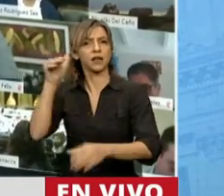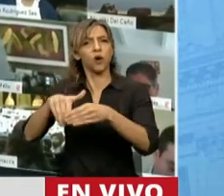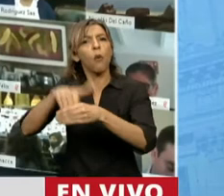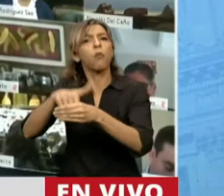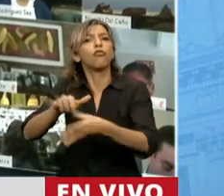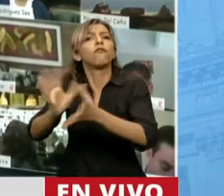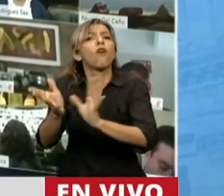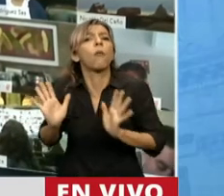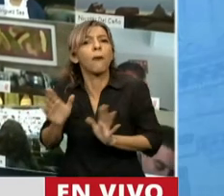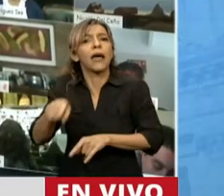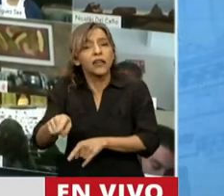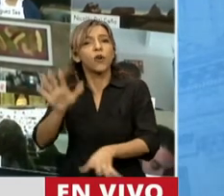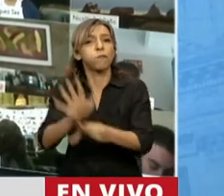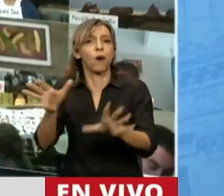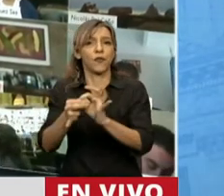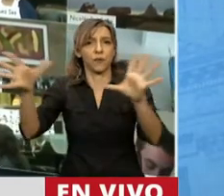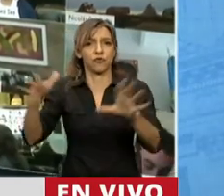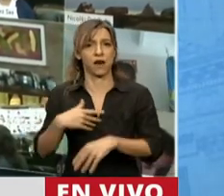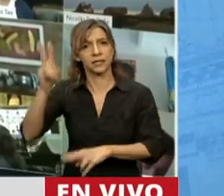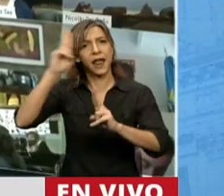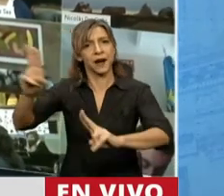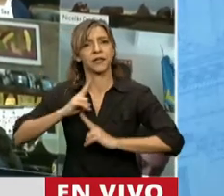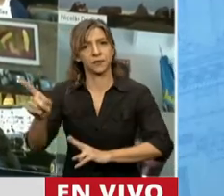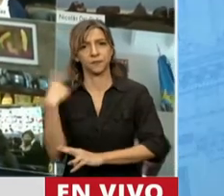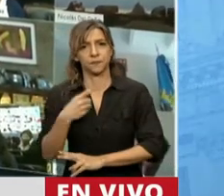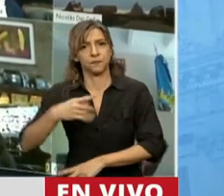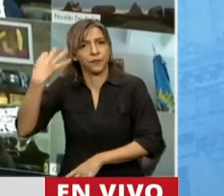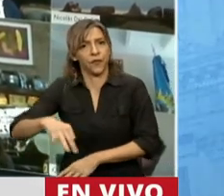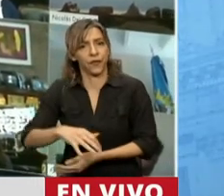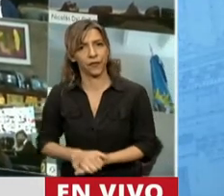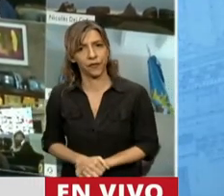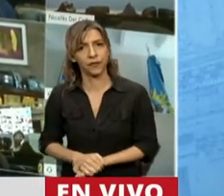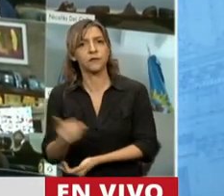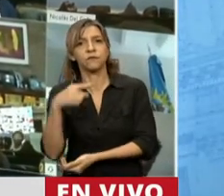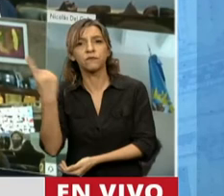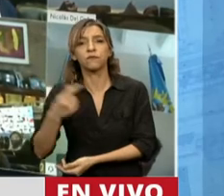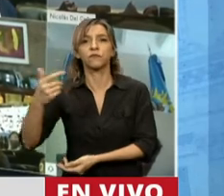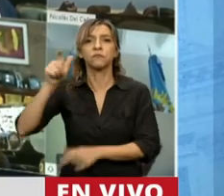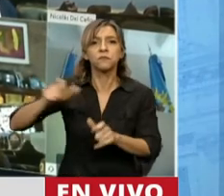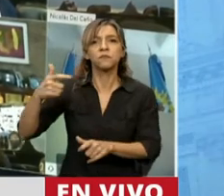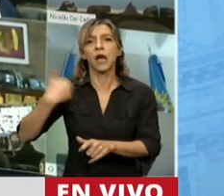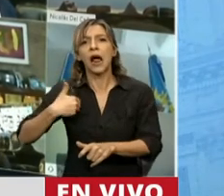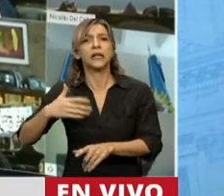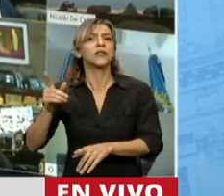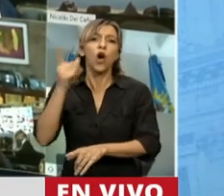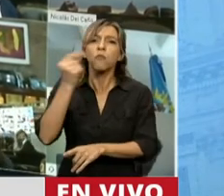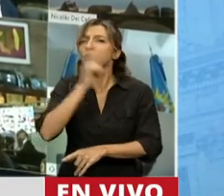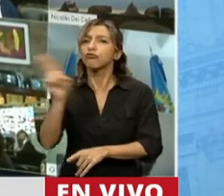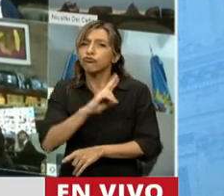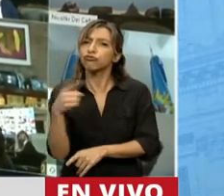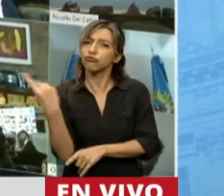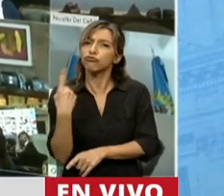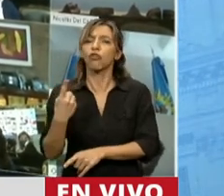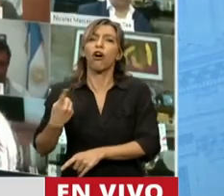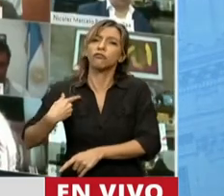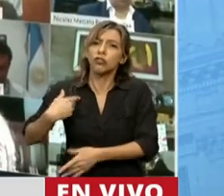porque de eso se trata la democracia. Una democracia que a los argentinos y a las argentinas nos ha costado muchísimo recuperar. Muchos sacrificios, mucha